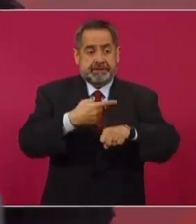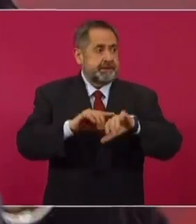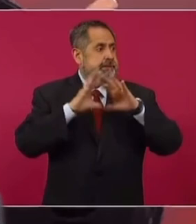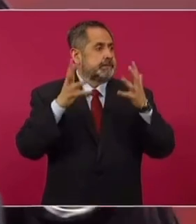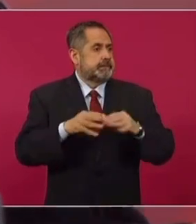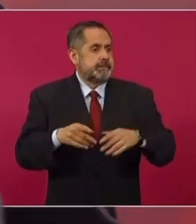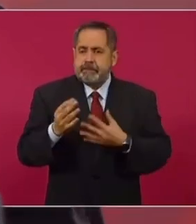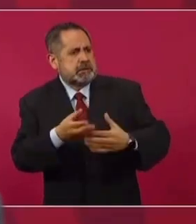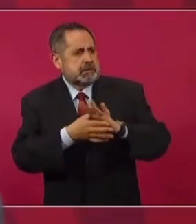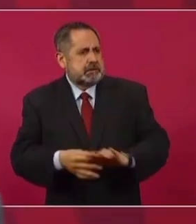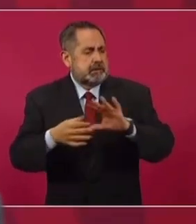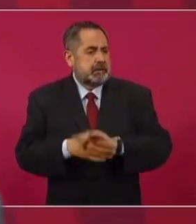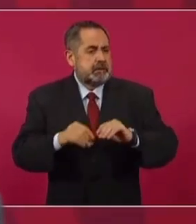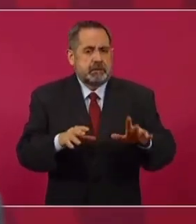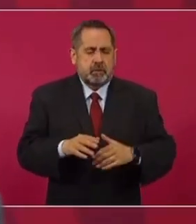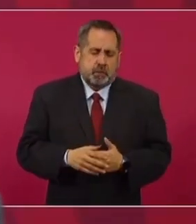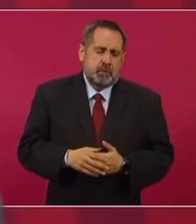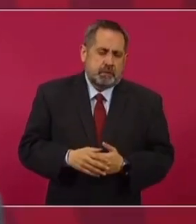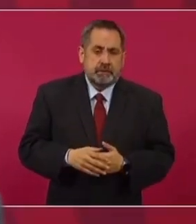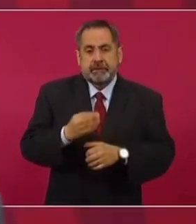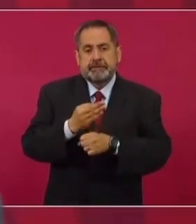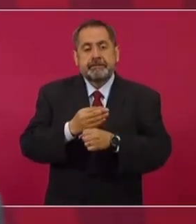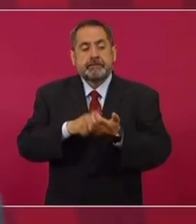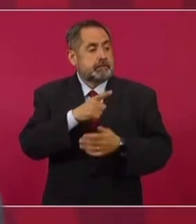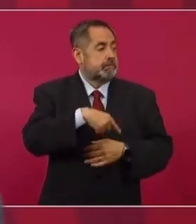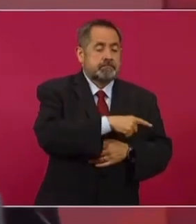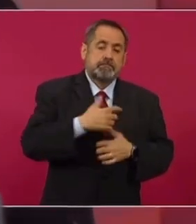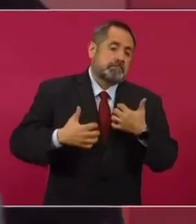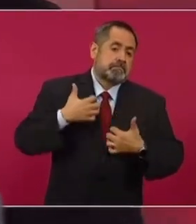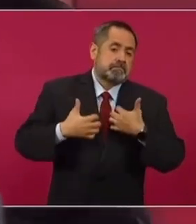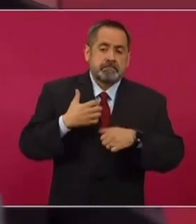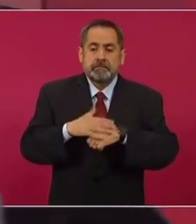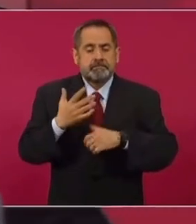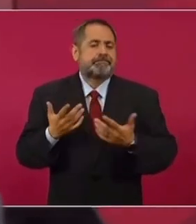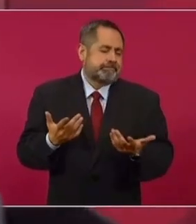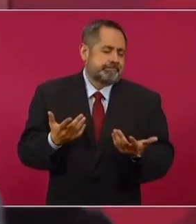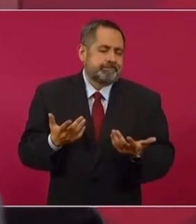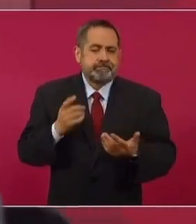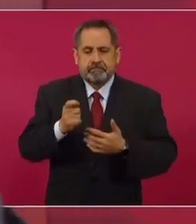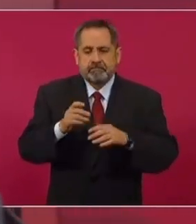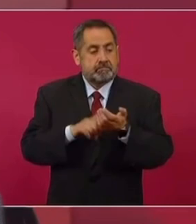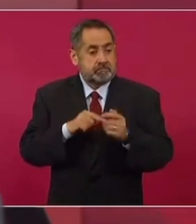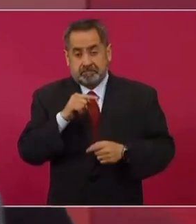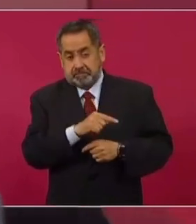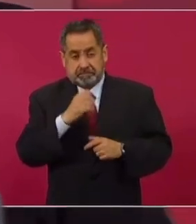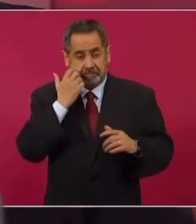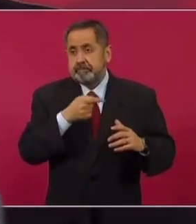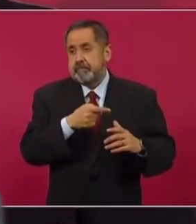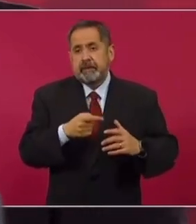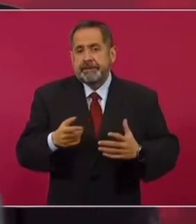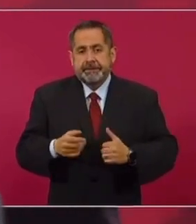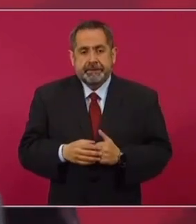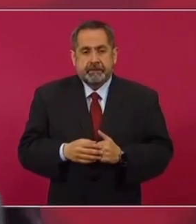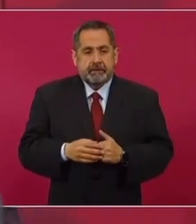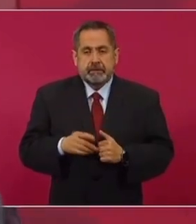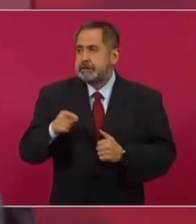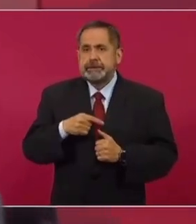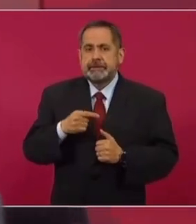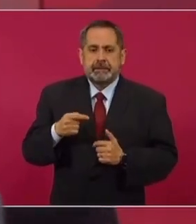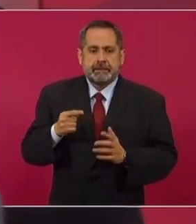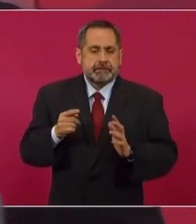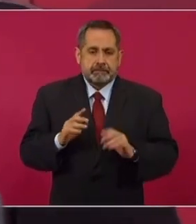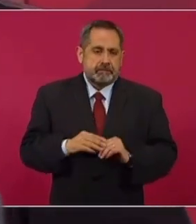lo fundamental es la comunicación. Entonces, la molestia de nuestros adversarios es que querían agarrar